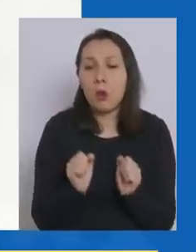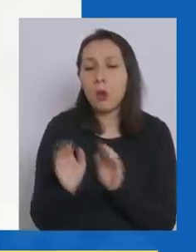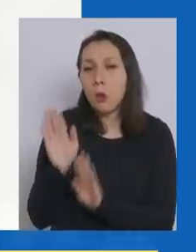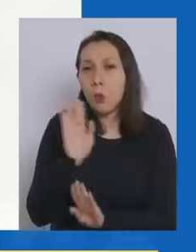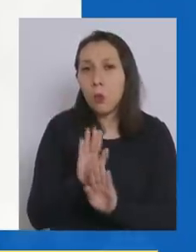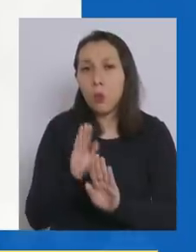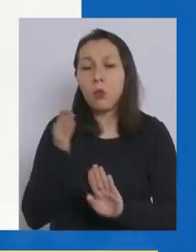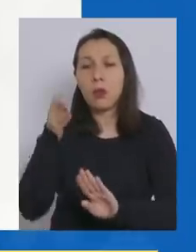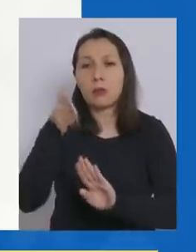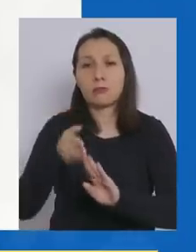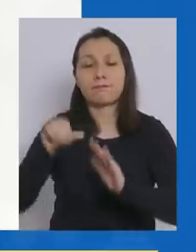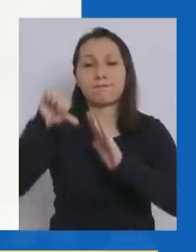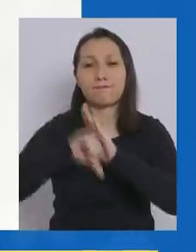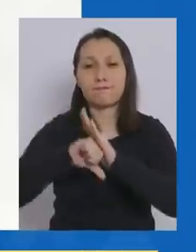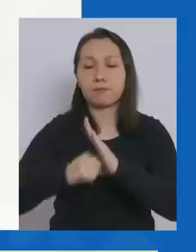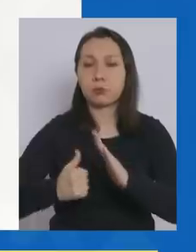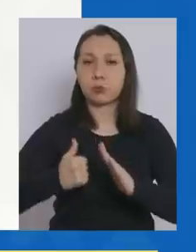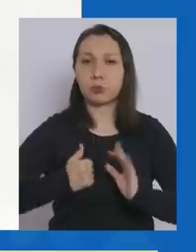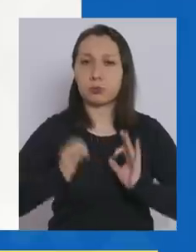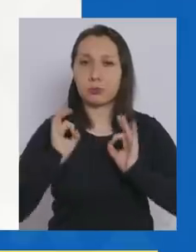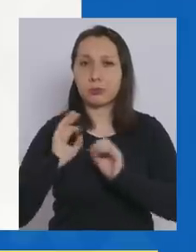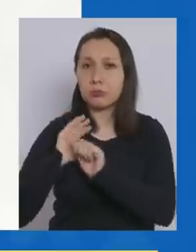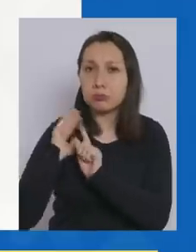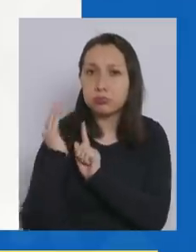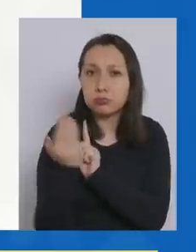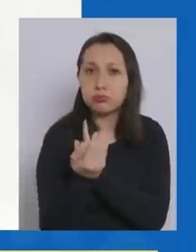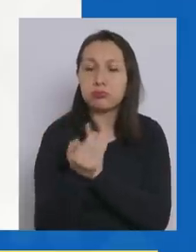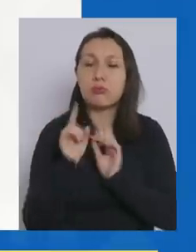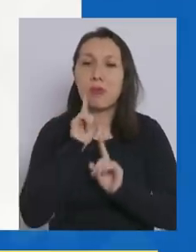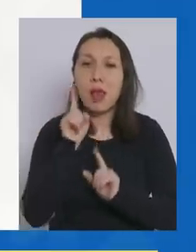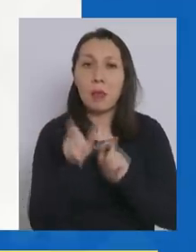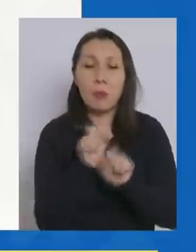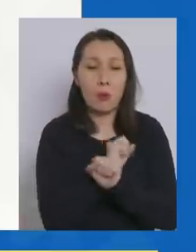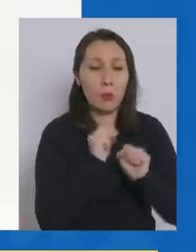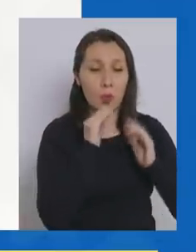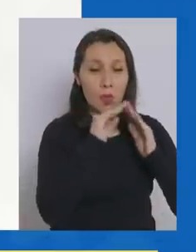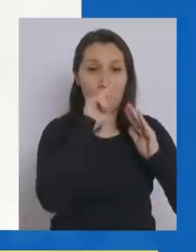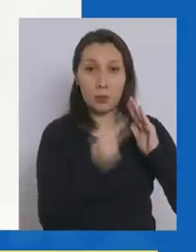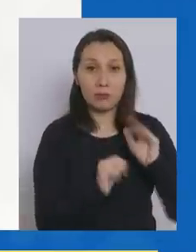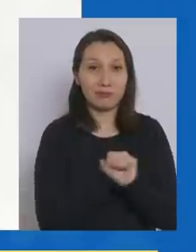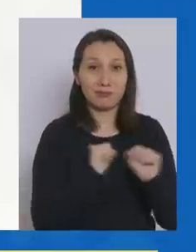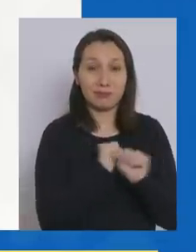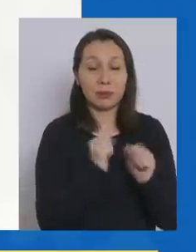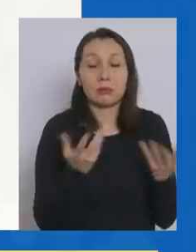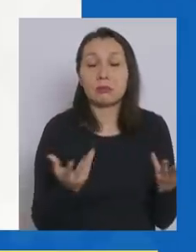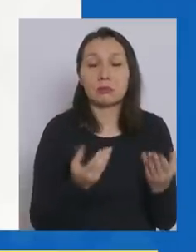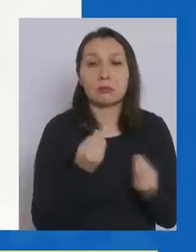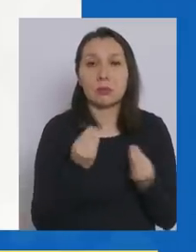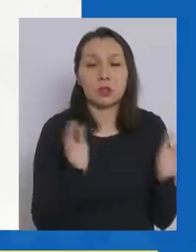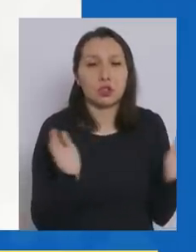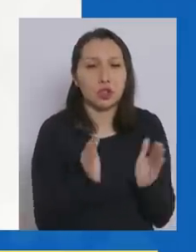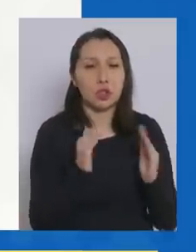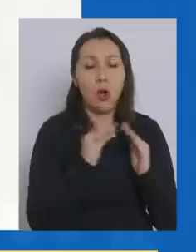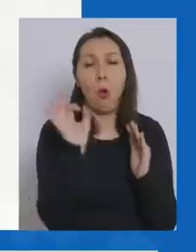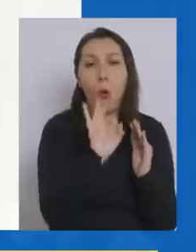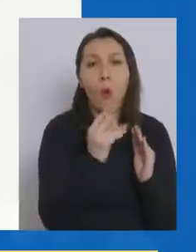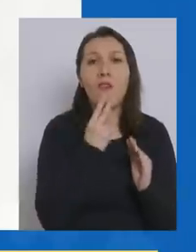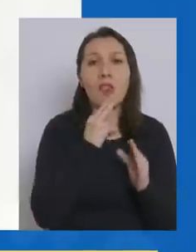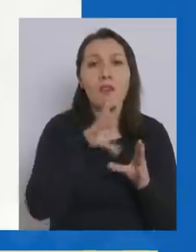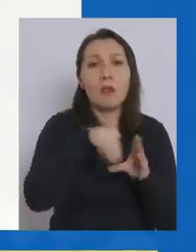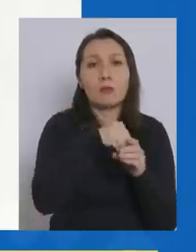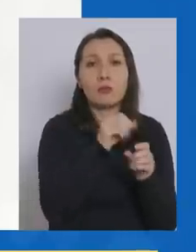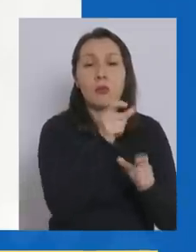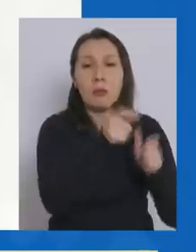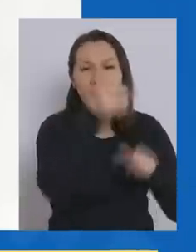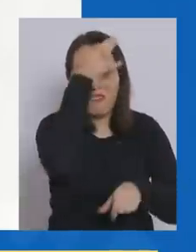realizar una cuarentena de forma efectiva a todos quienes no la pueden realizar en su hogar, ya sea por tamaño o porque viven con